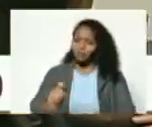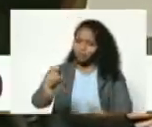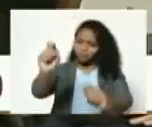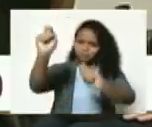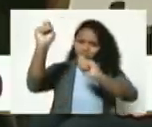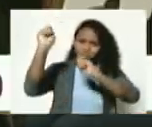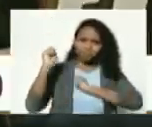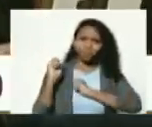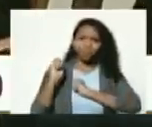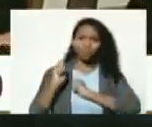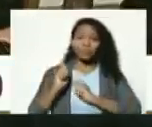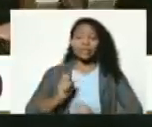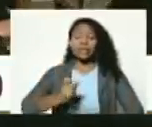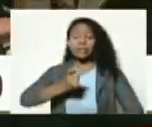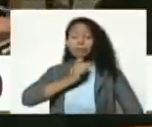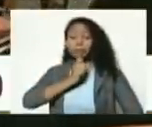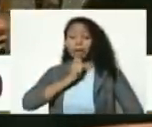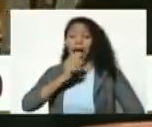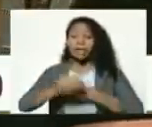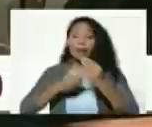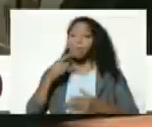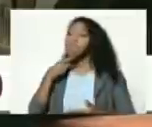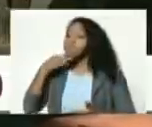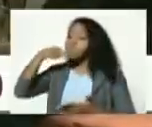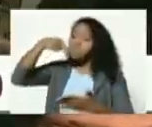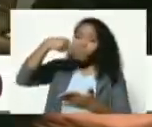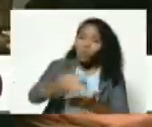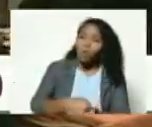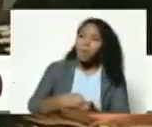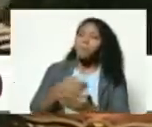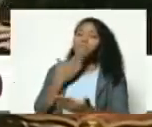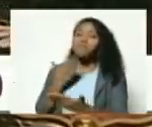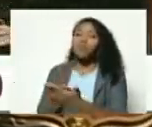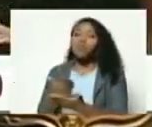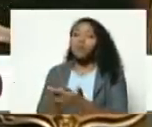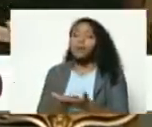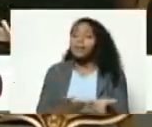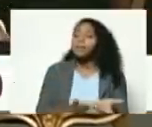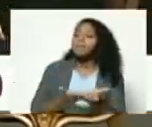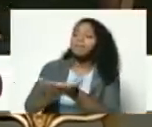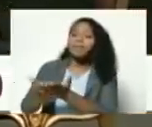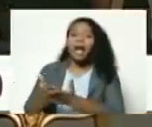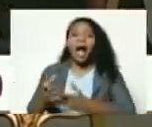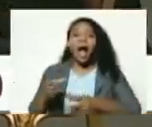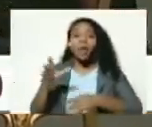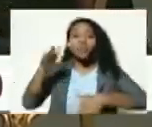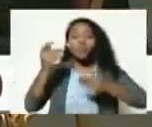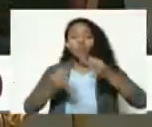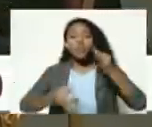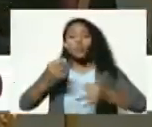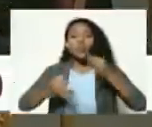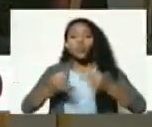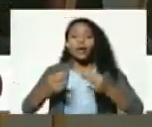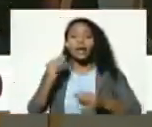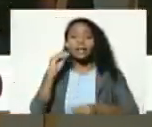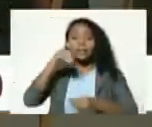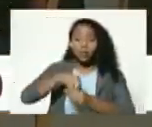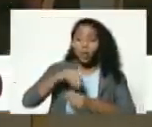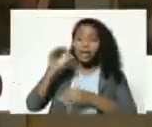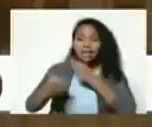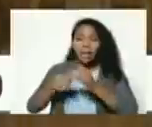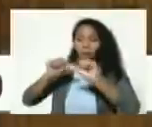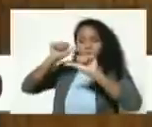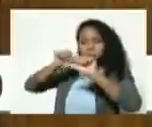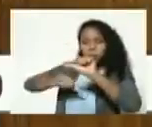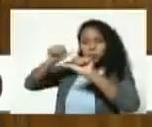riesgo de postular mi nombre ante el jurado calificador entre quienes en justicia debo mencionar